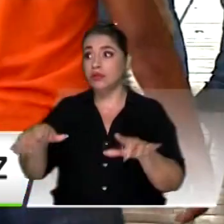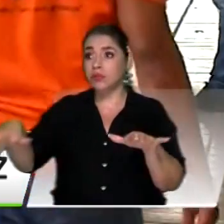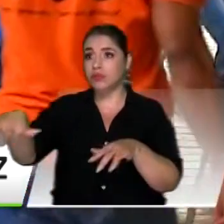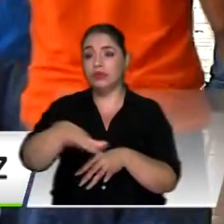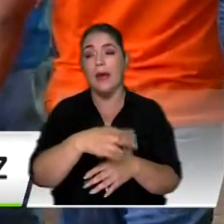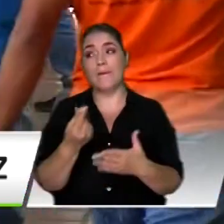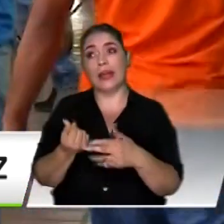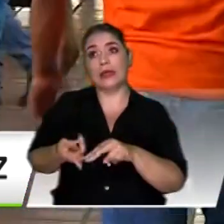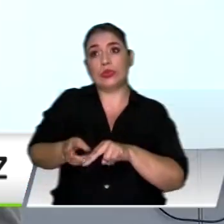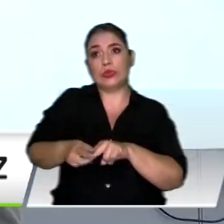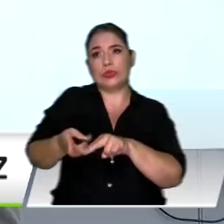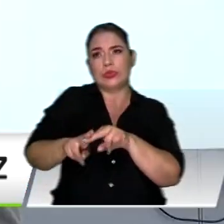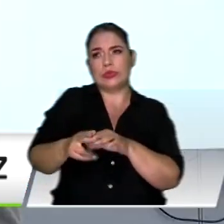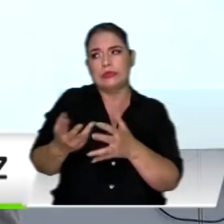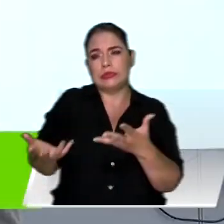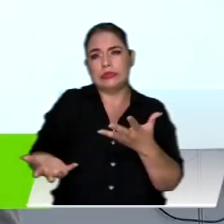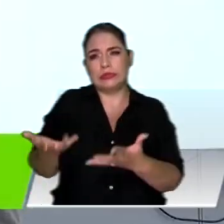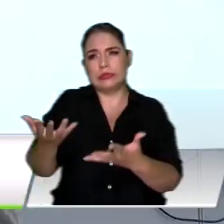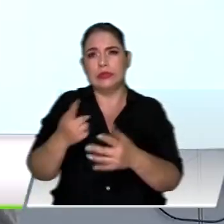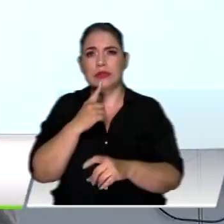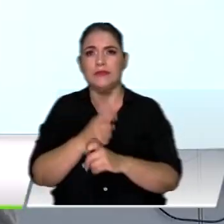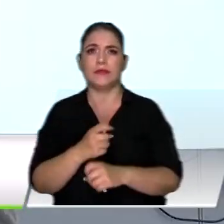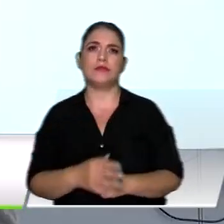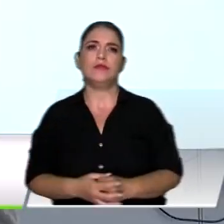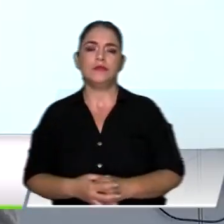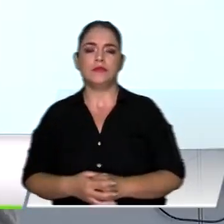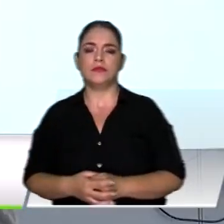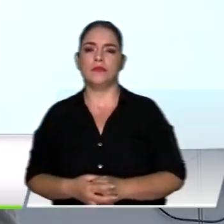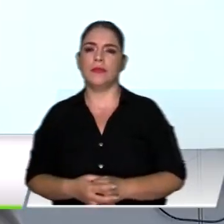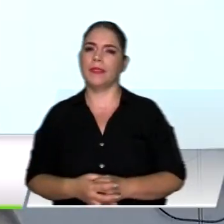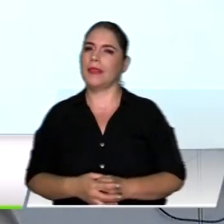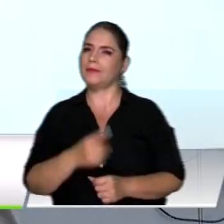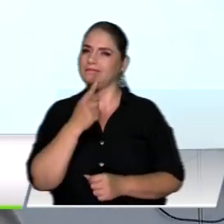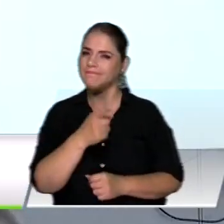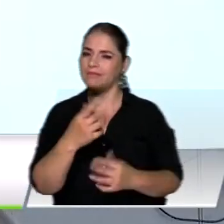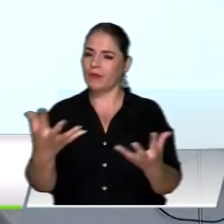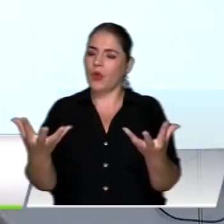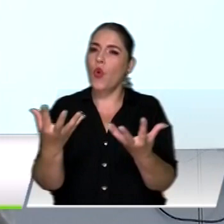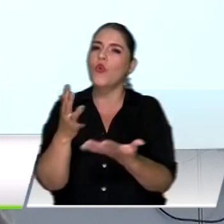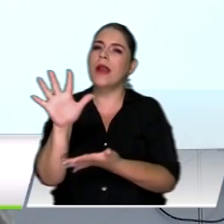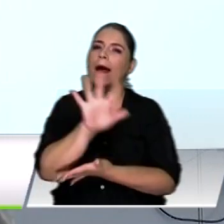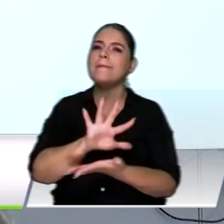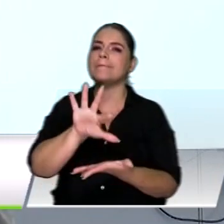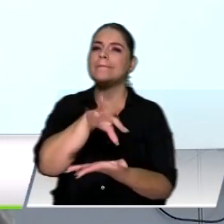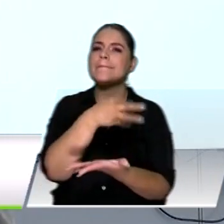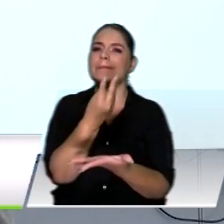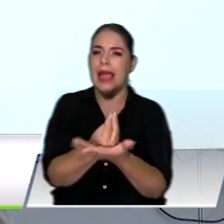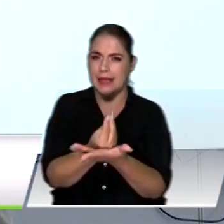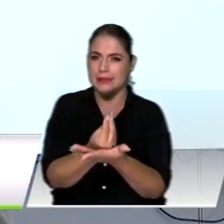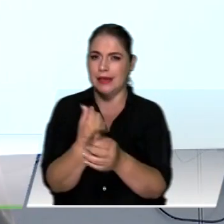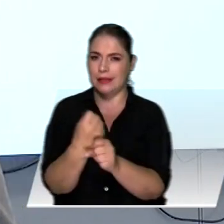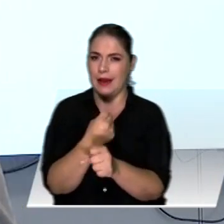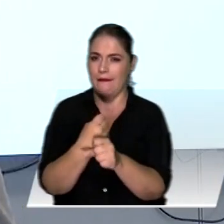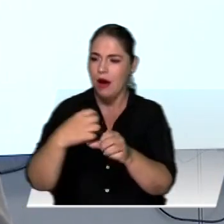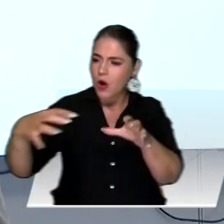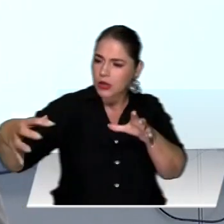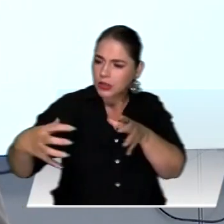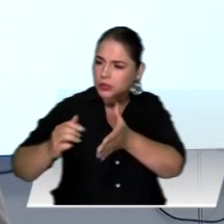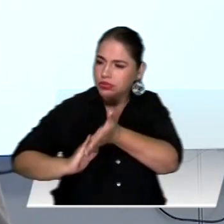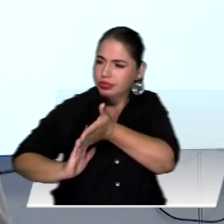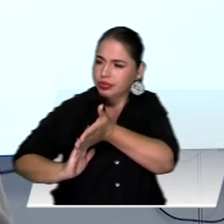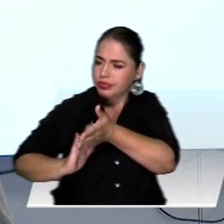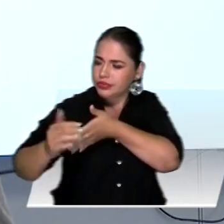los precios de los alimentos. Activar la mesa de abastecimiento agroalimentario para mitigar o verificar qué plan podemos